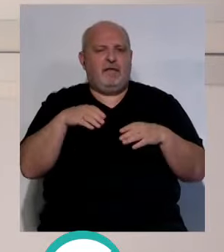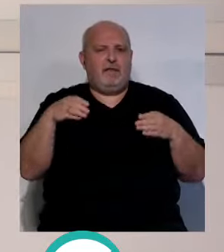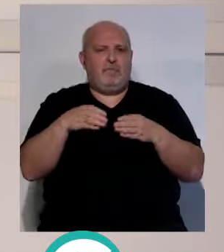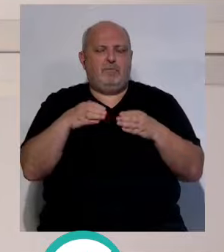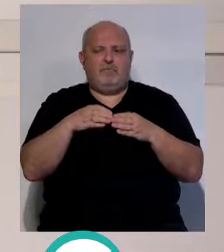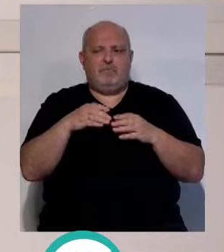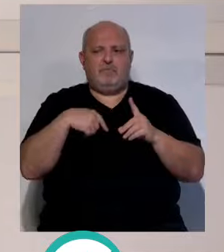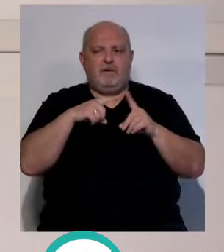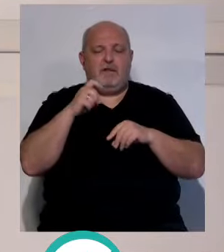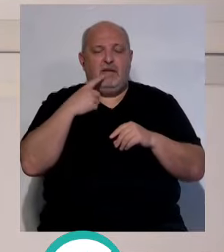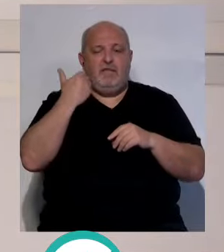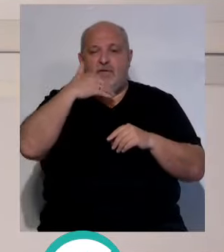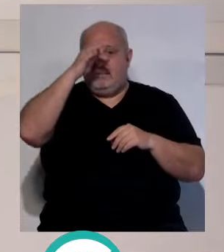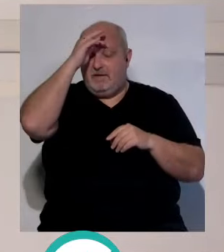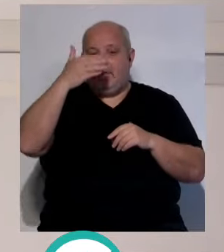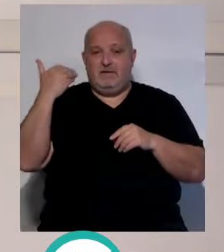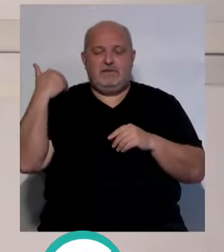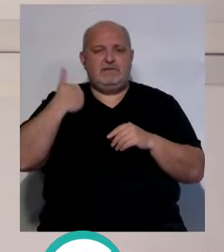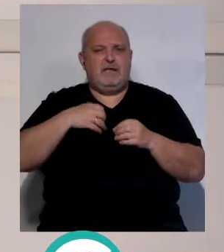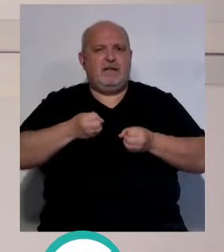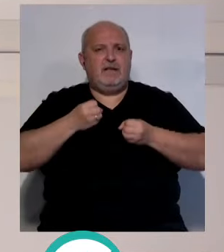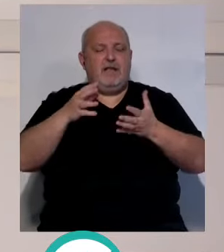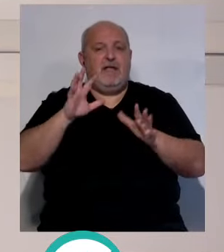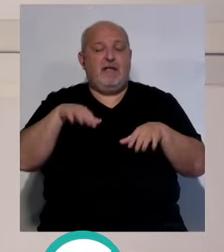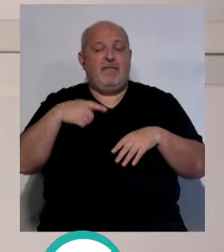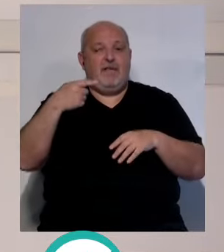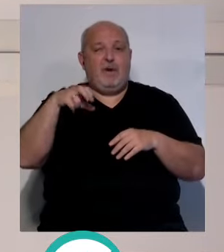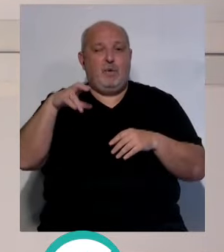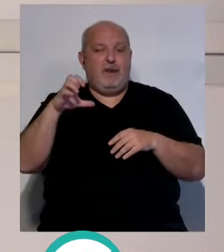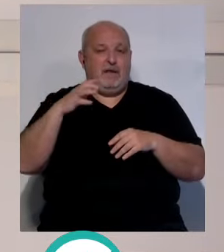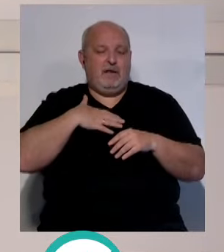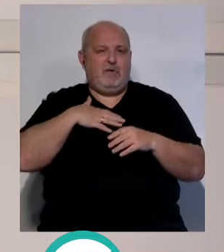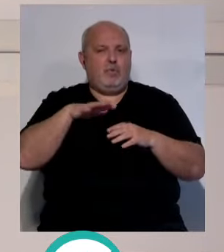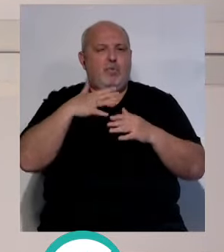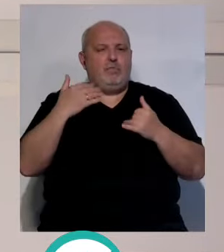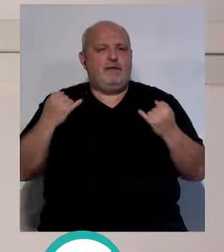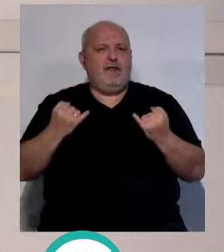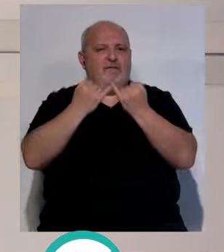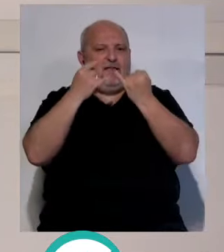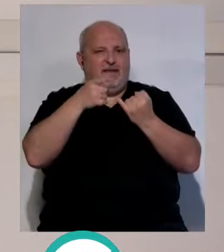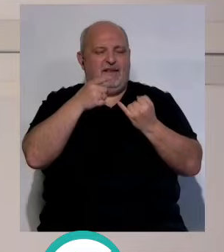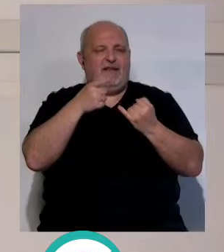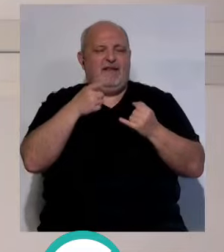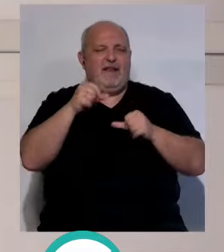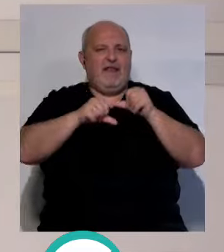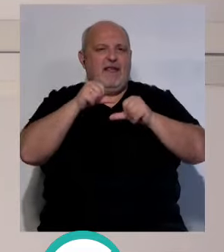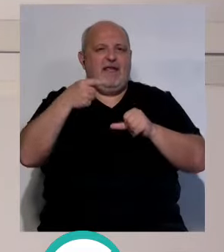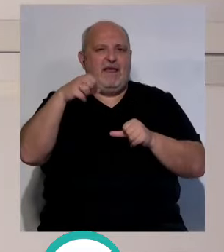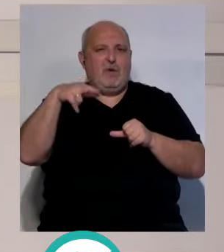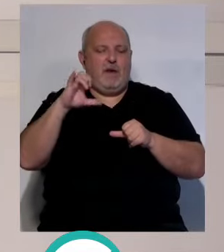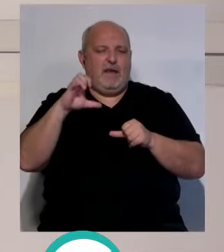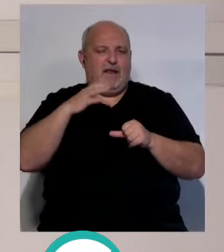pero un momentito, porque el fin de semana pasado ya adelantábamos que el Cádiz Genuine jugaba en Tenerife, precisamente en esa Liga Genuine a nivel